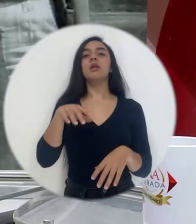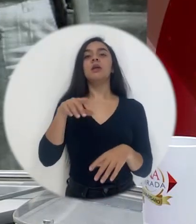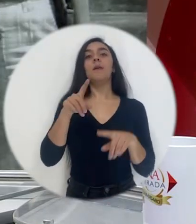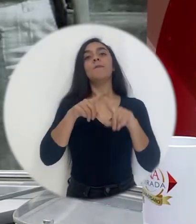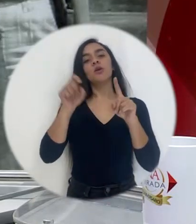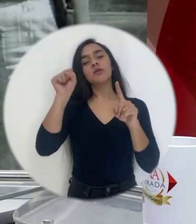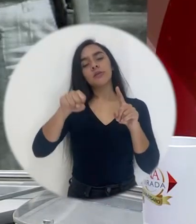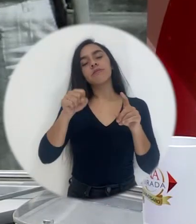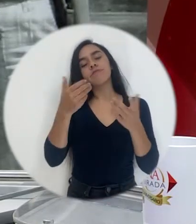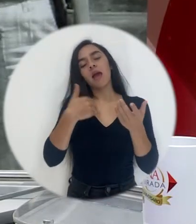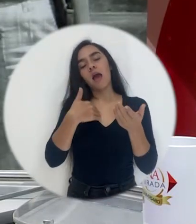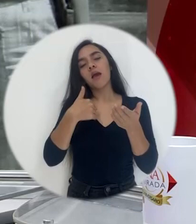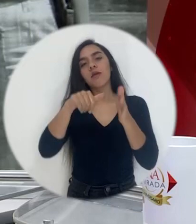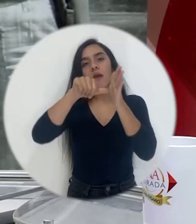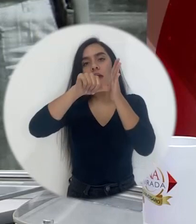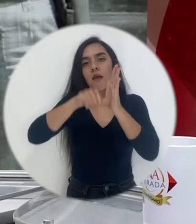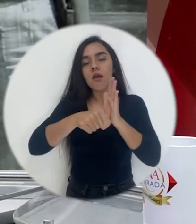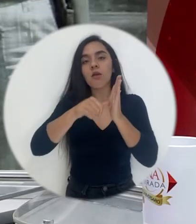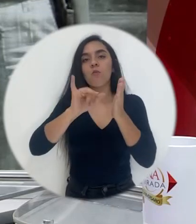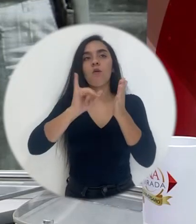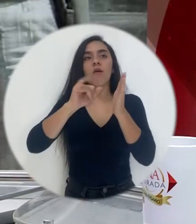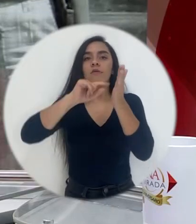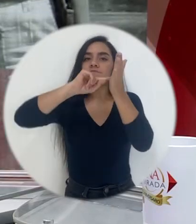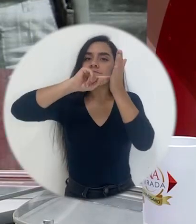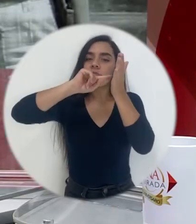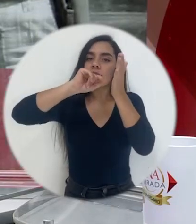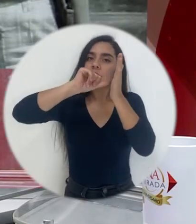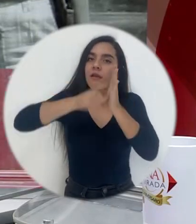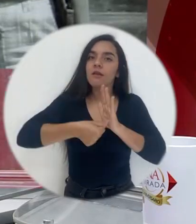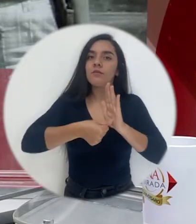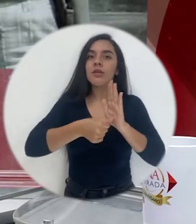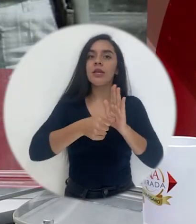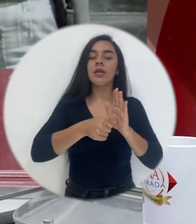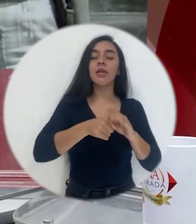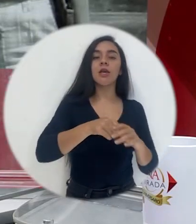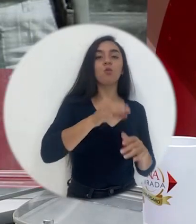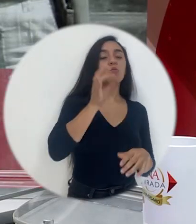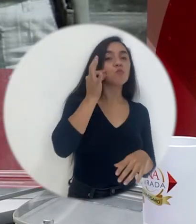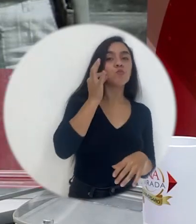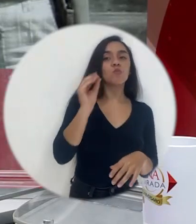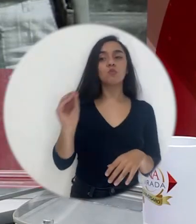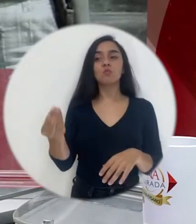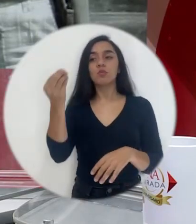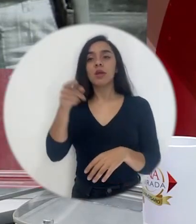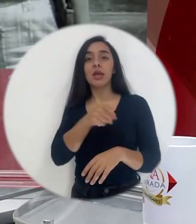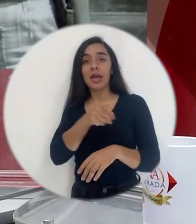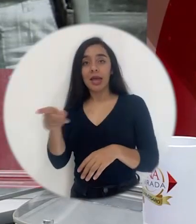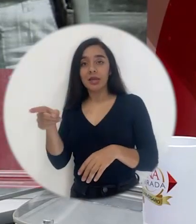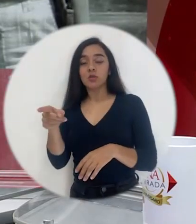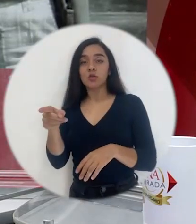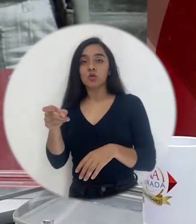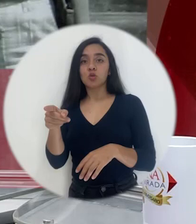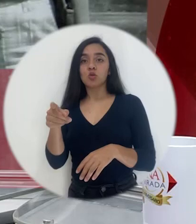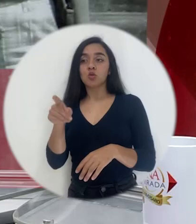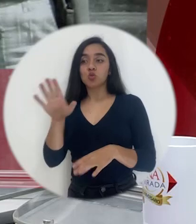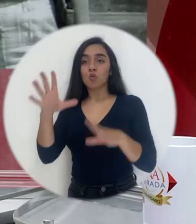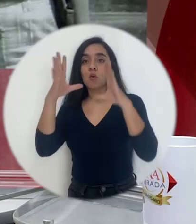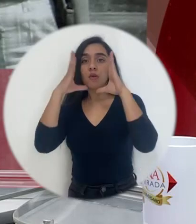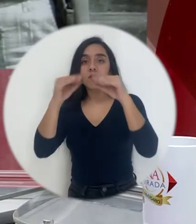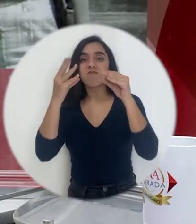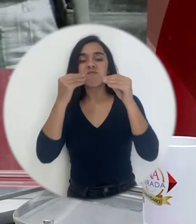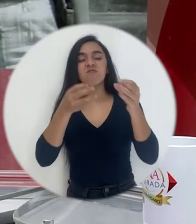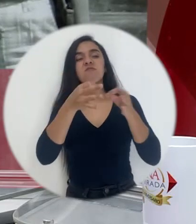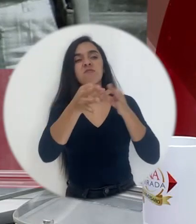se hace un énfasis en este sentido de que chicas y chicos manifestaron en estos estudios